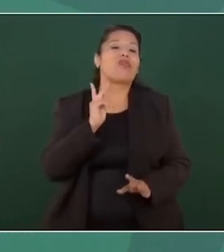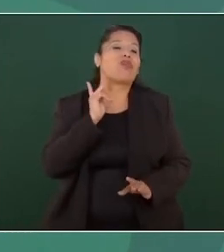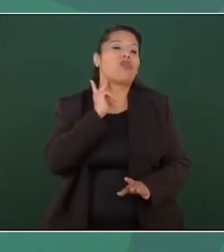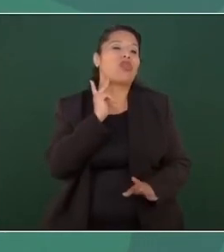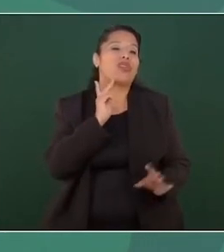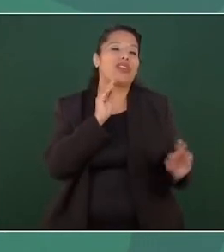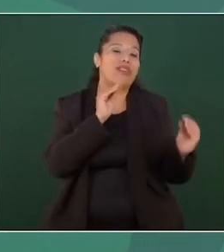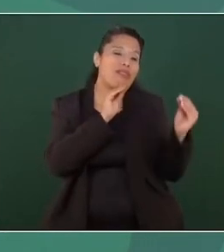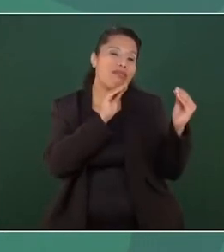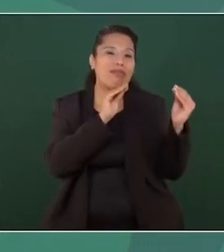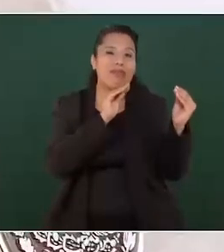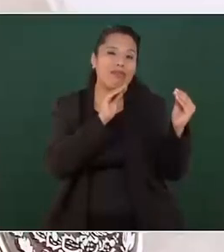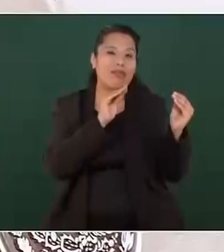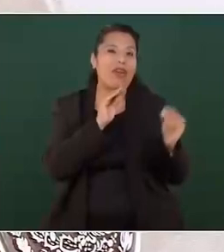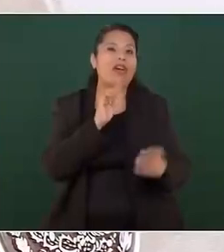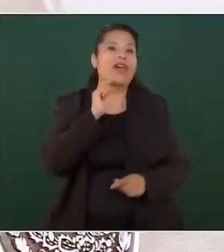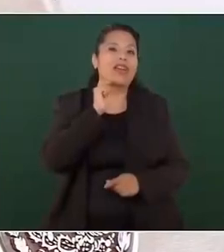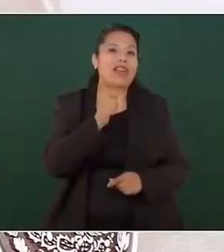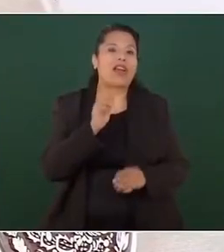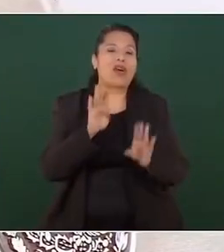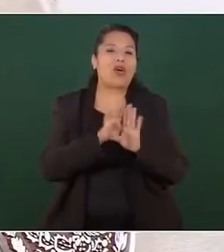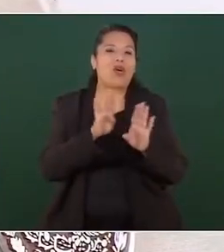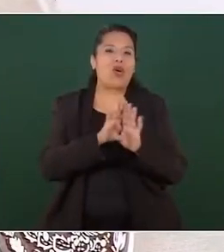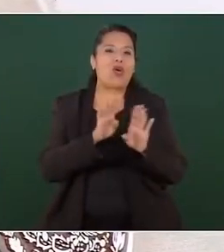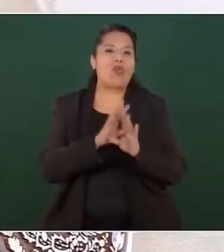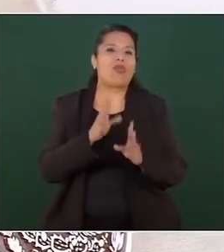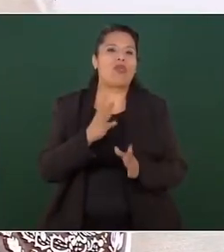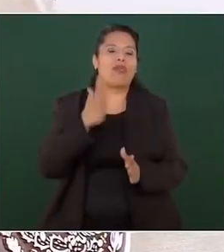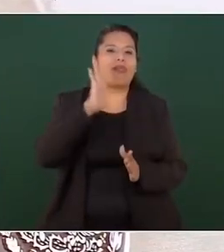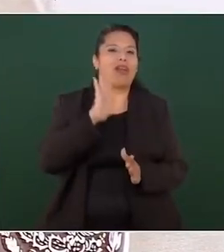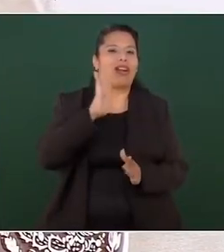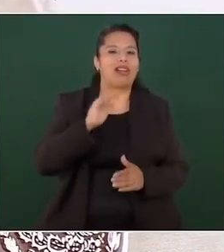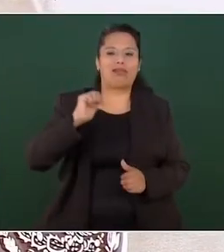del conservadurismo de México.